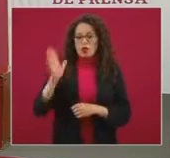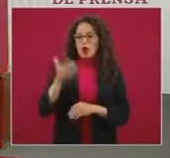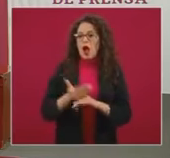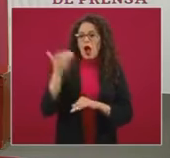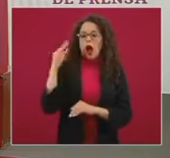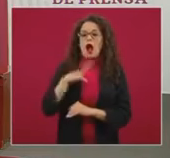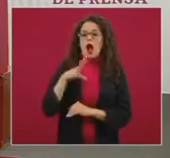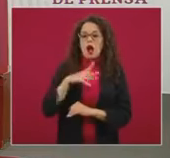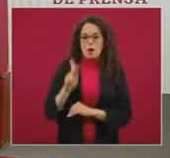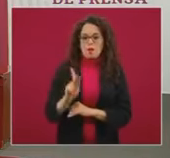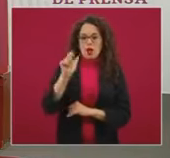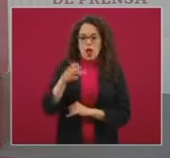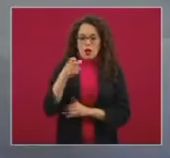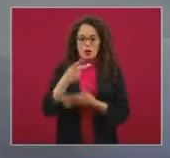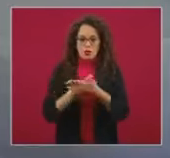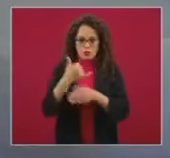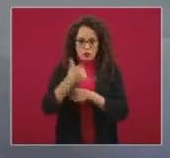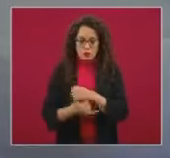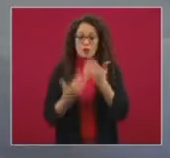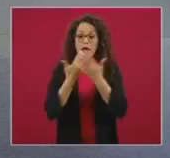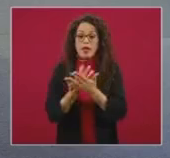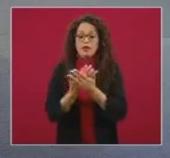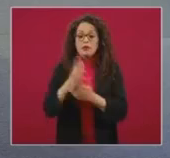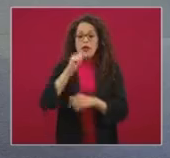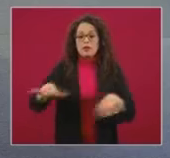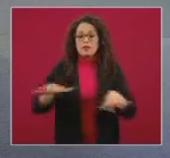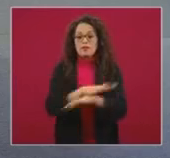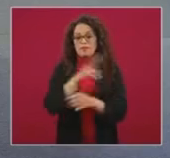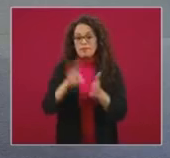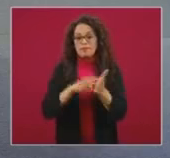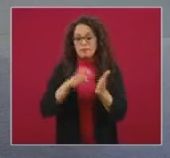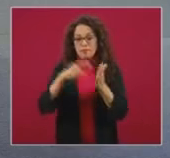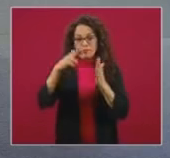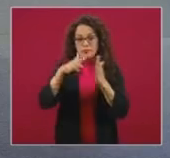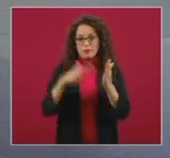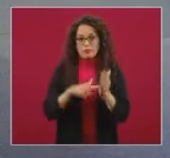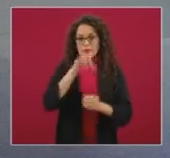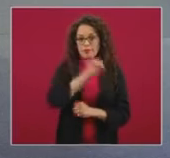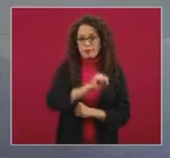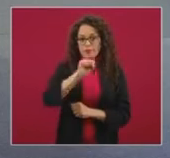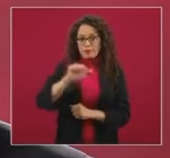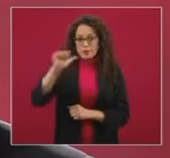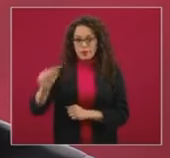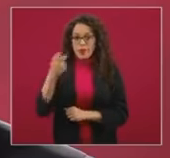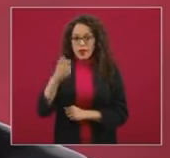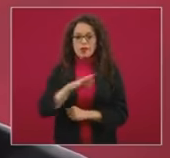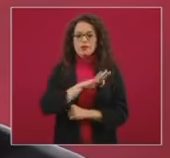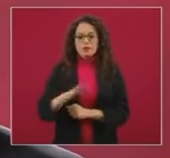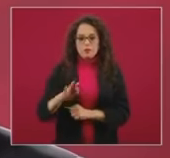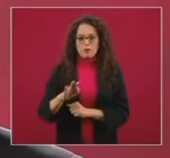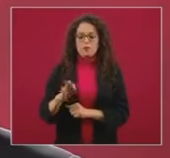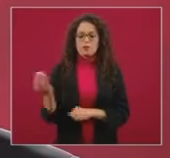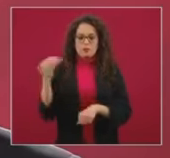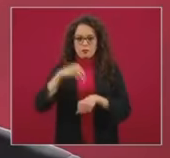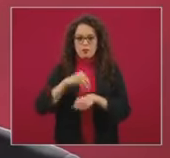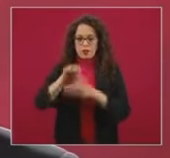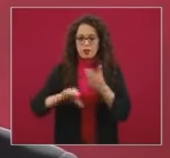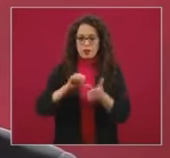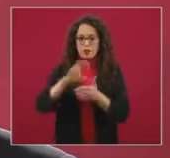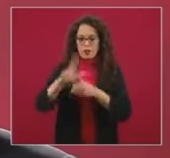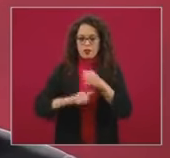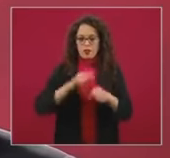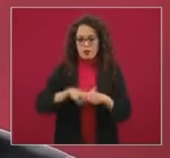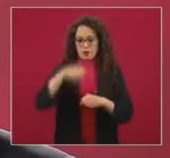que con la próxima reforma al reglamento interior de la Secretaría de Salud, podamos ya establecer este Centro Nacional de